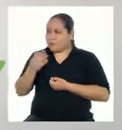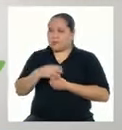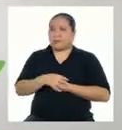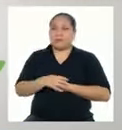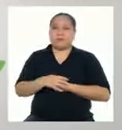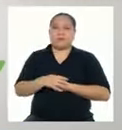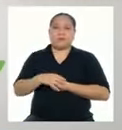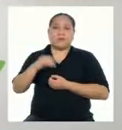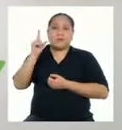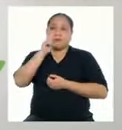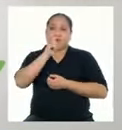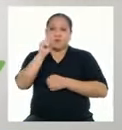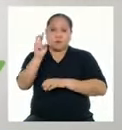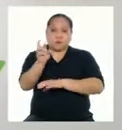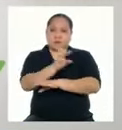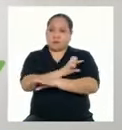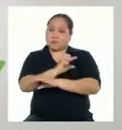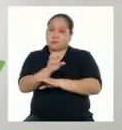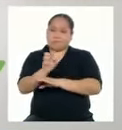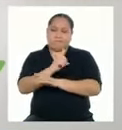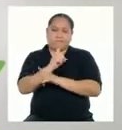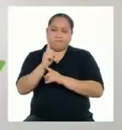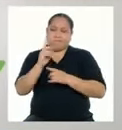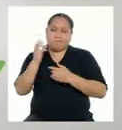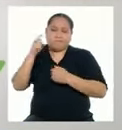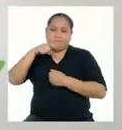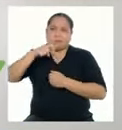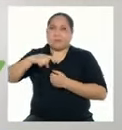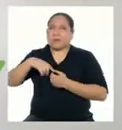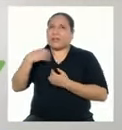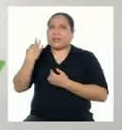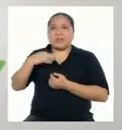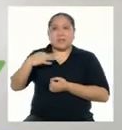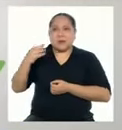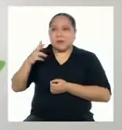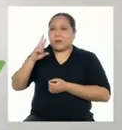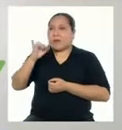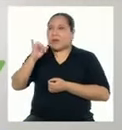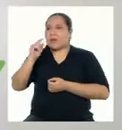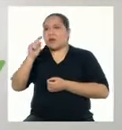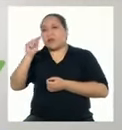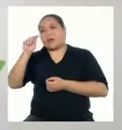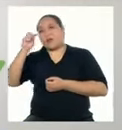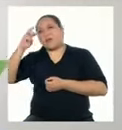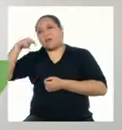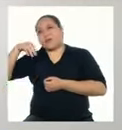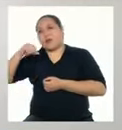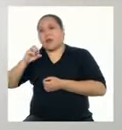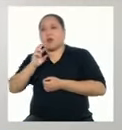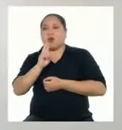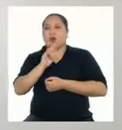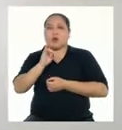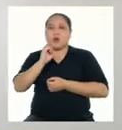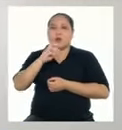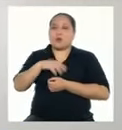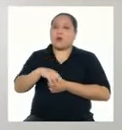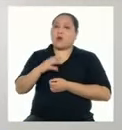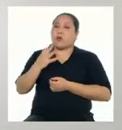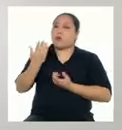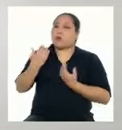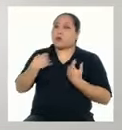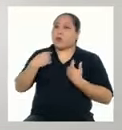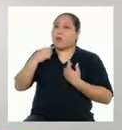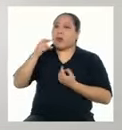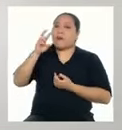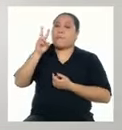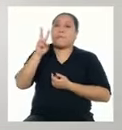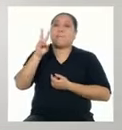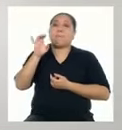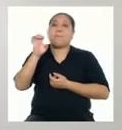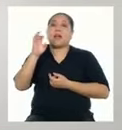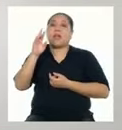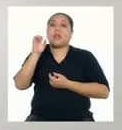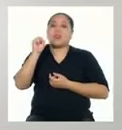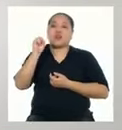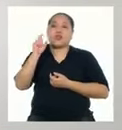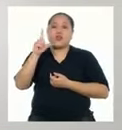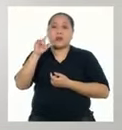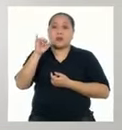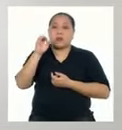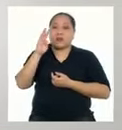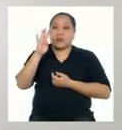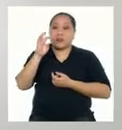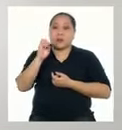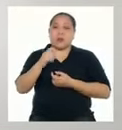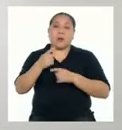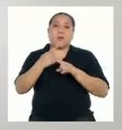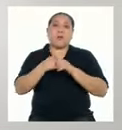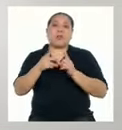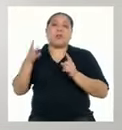poemas No siempre Tienen que tener Rima Porque pueden ser De verso libre O no cumplir Normas métricas